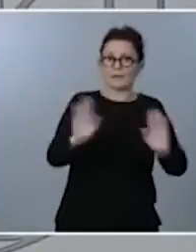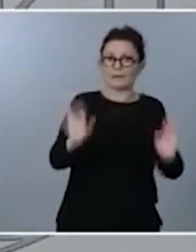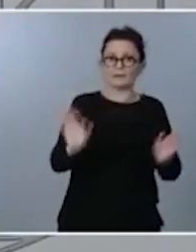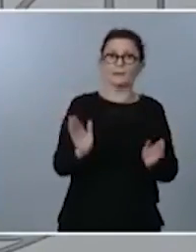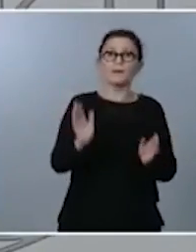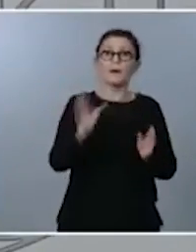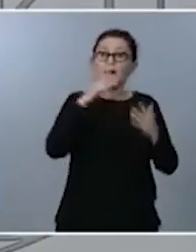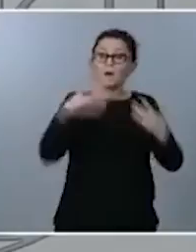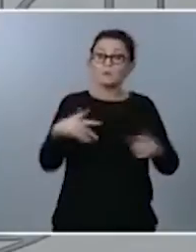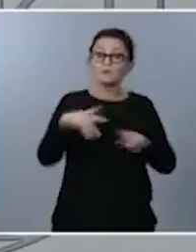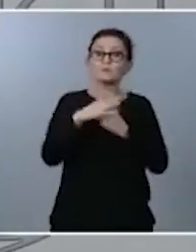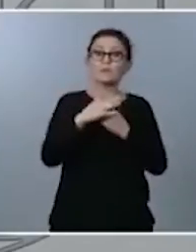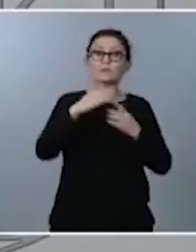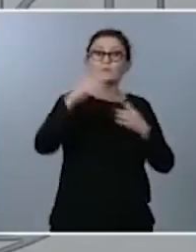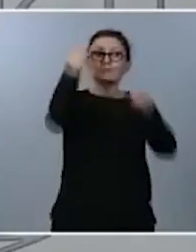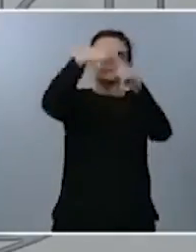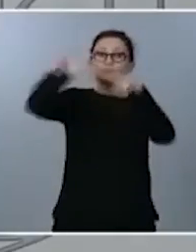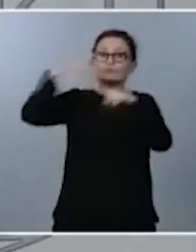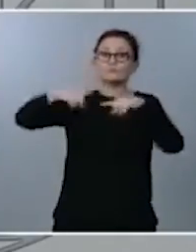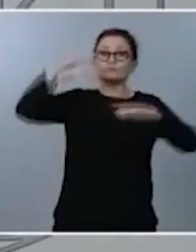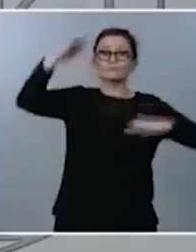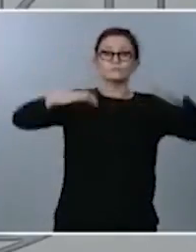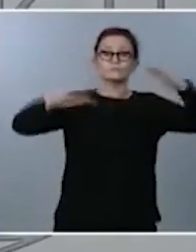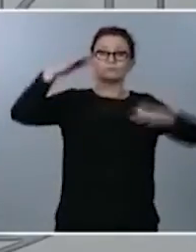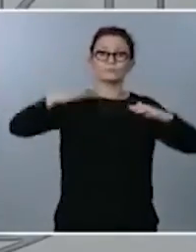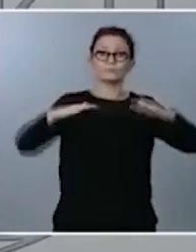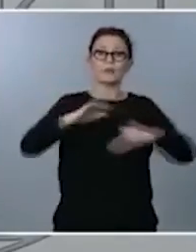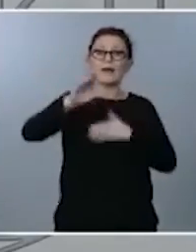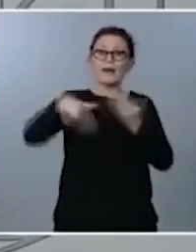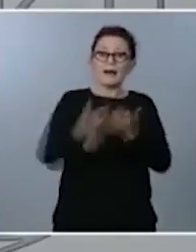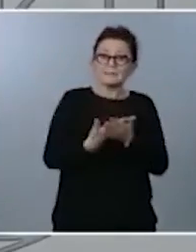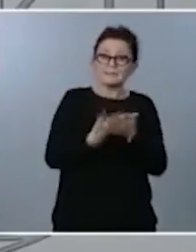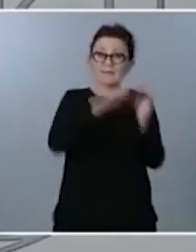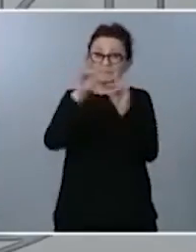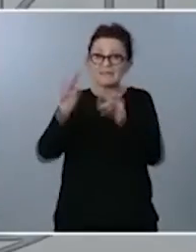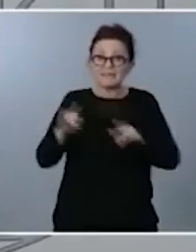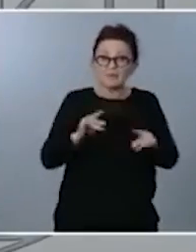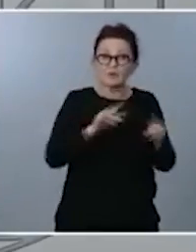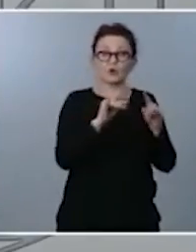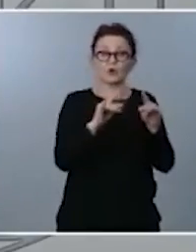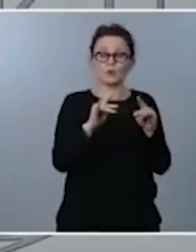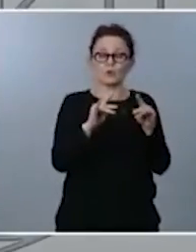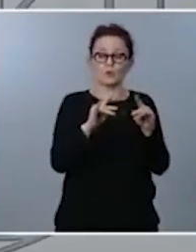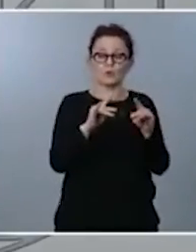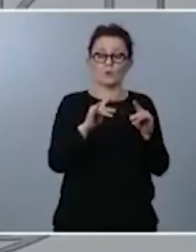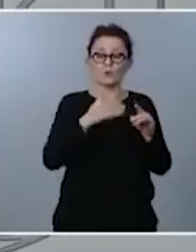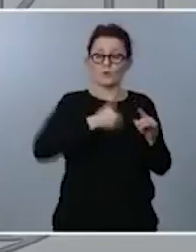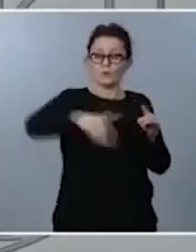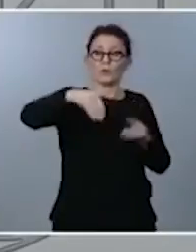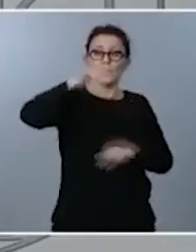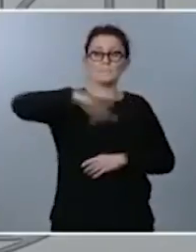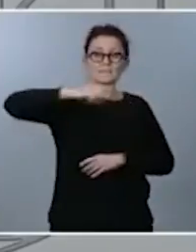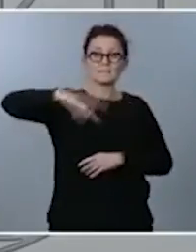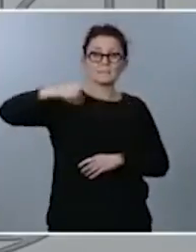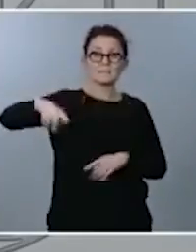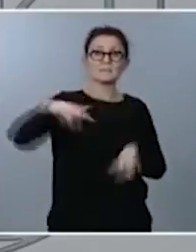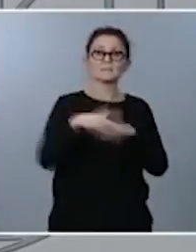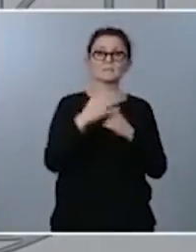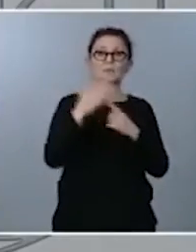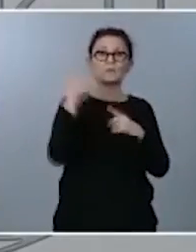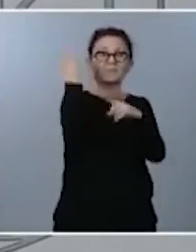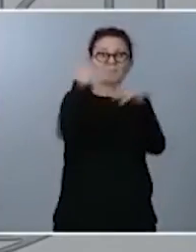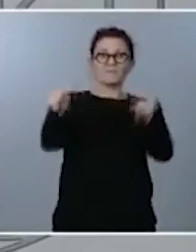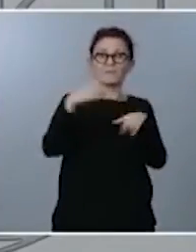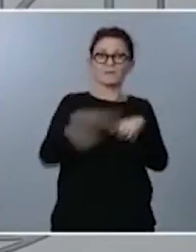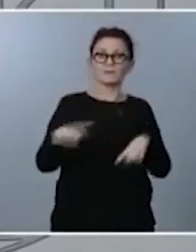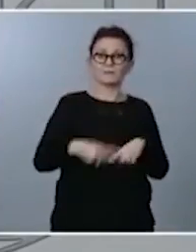asimétrica y que incluso dentro del propio territorio durante los próximos meses se van a vivir situaciones distintas habrá